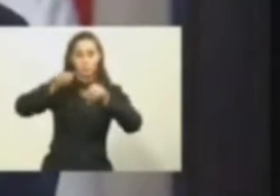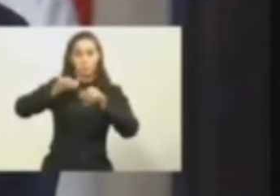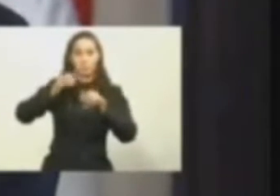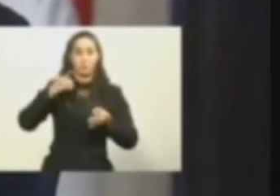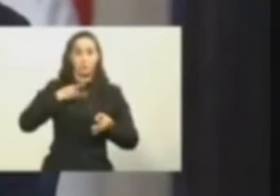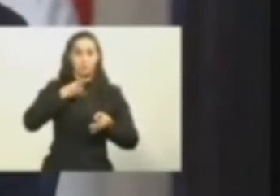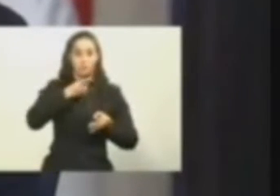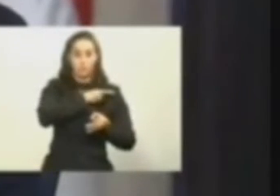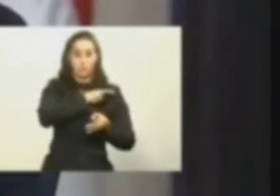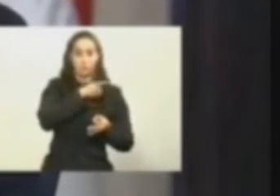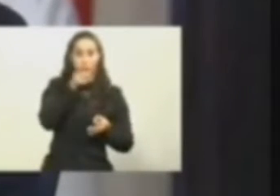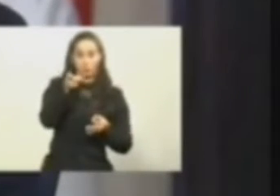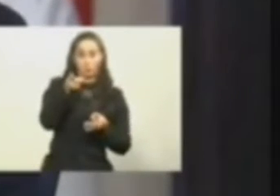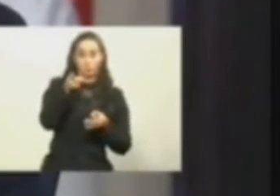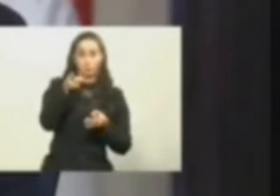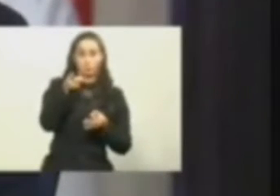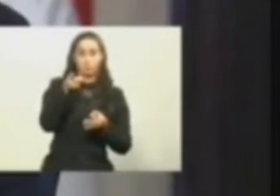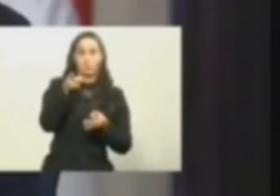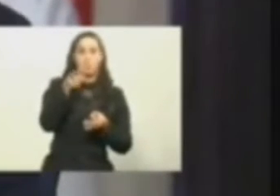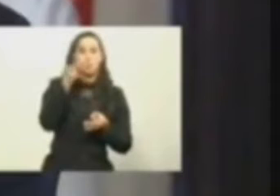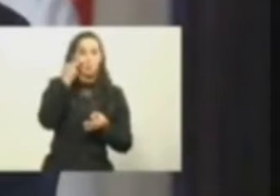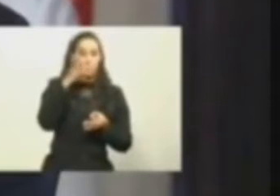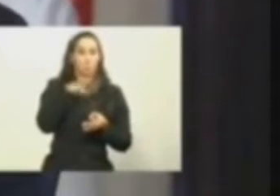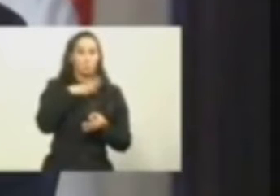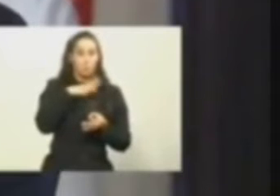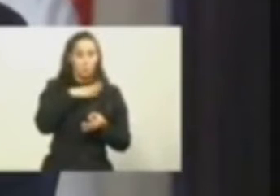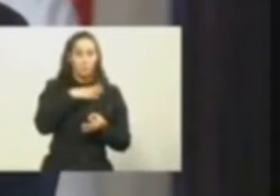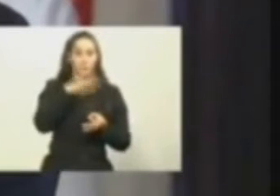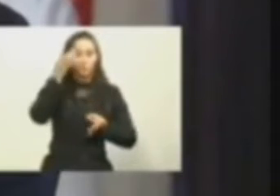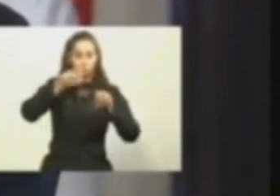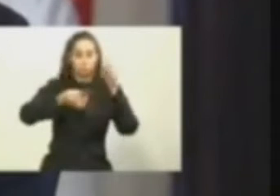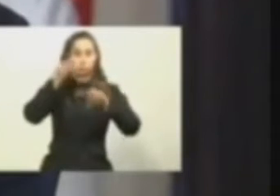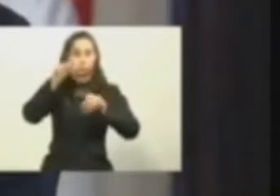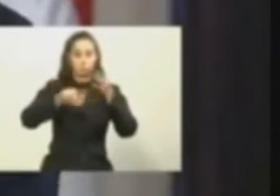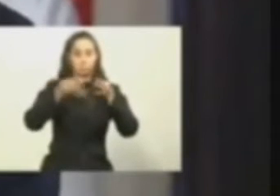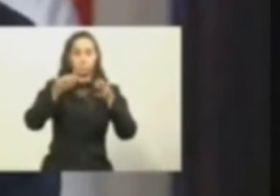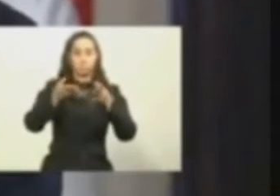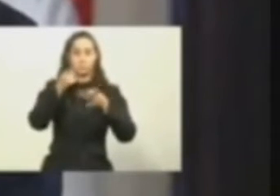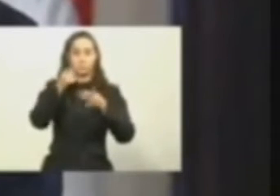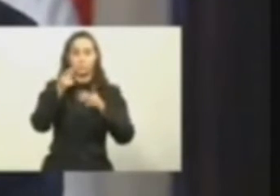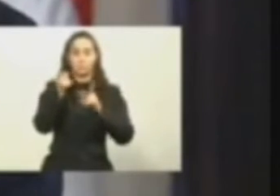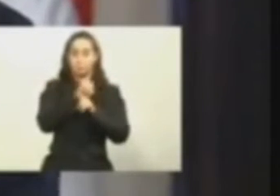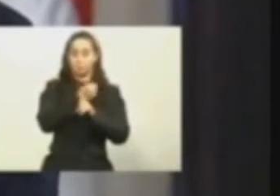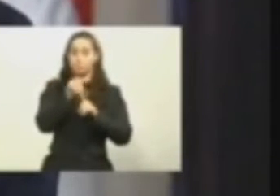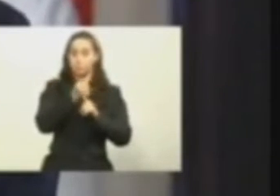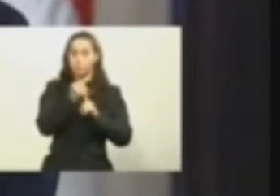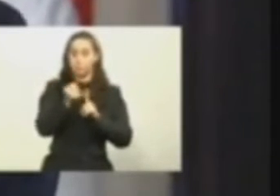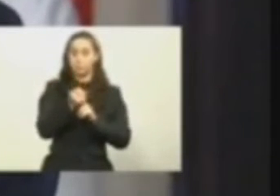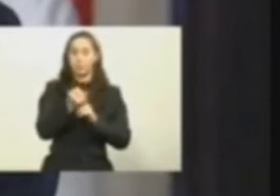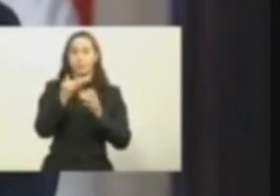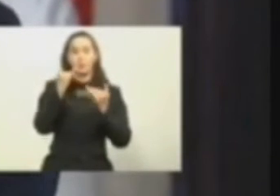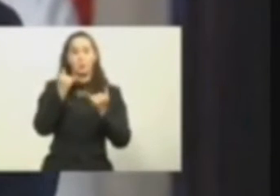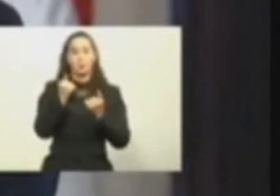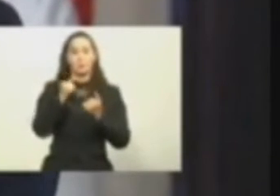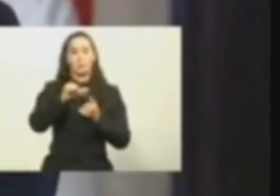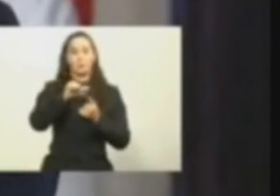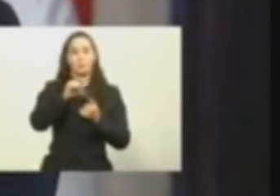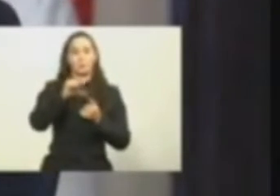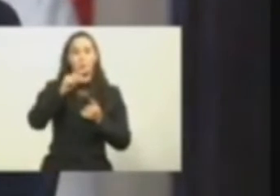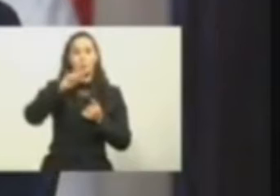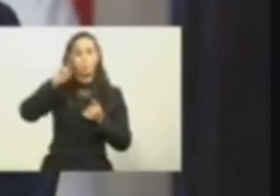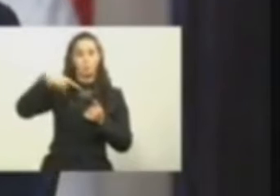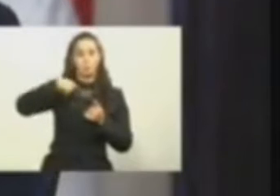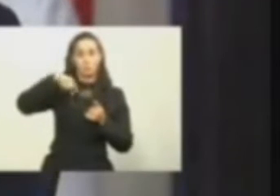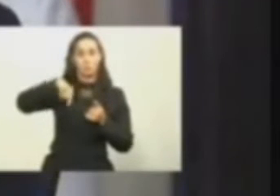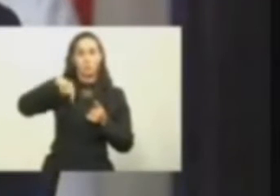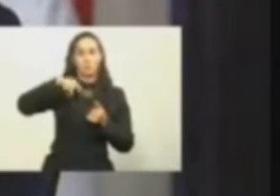piense, es lo que la justicia decida, dijo. El presidente respondió preguntas de los periodistas en el Palacio Nacional donde